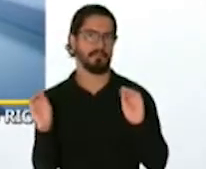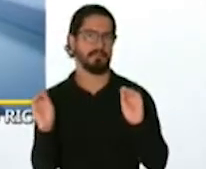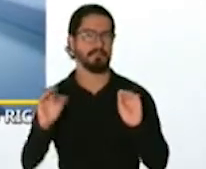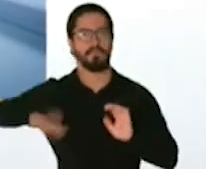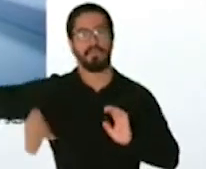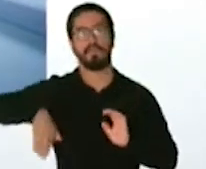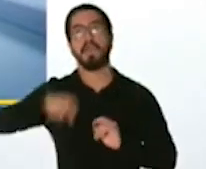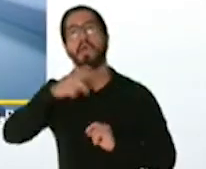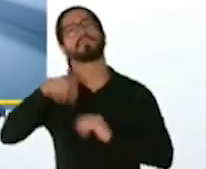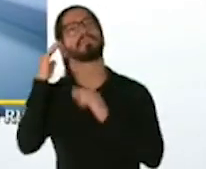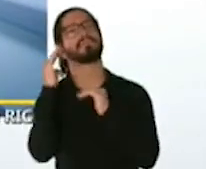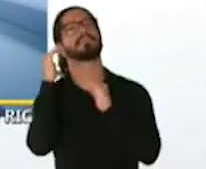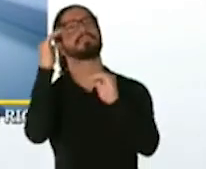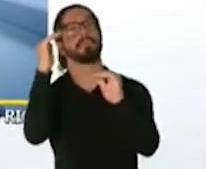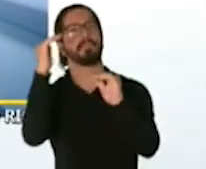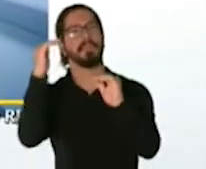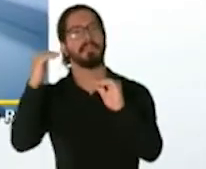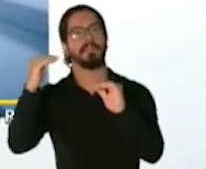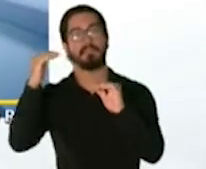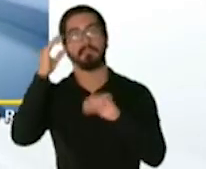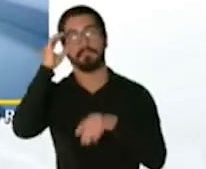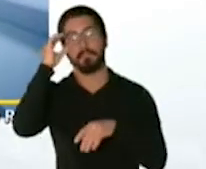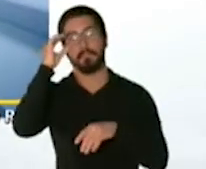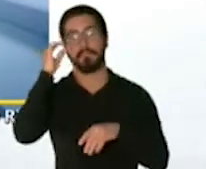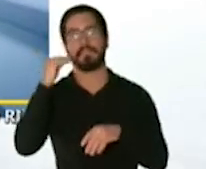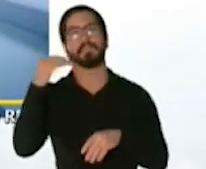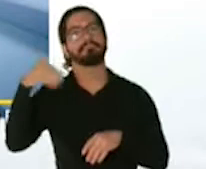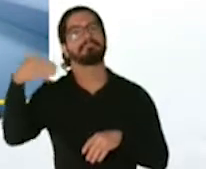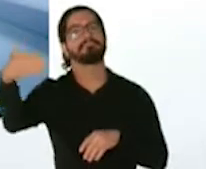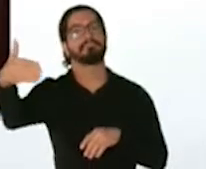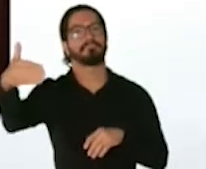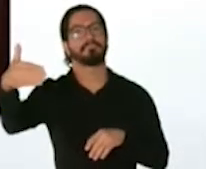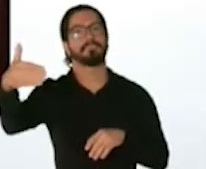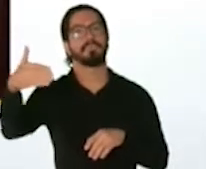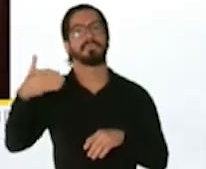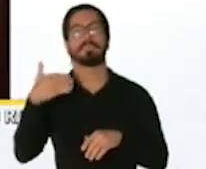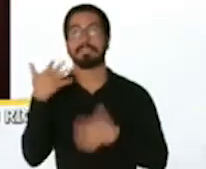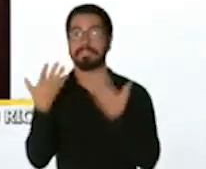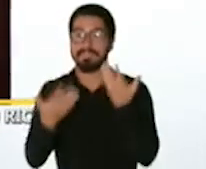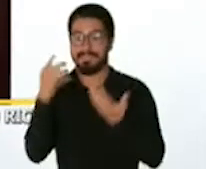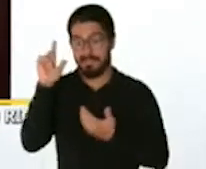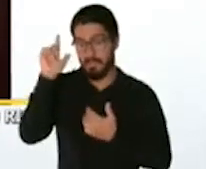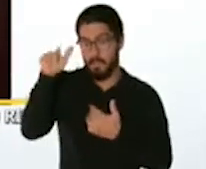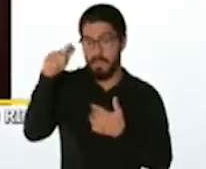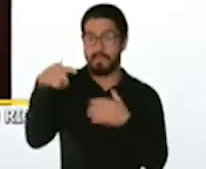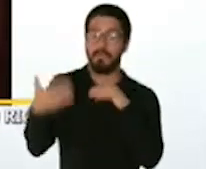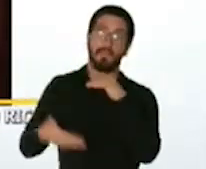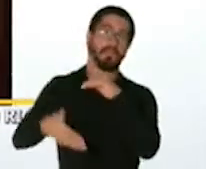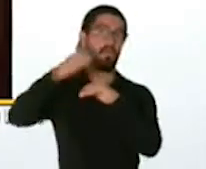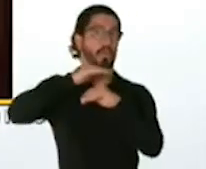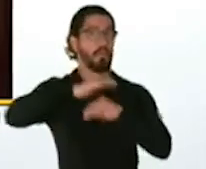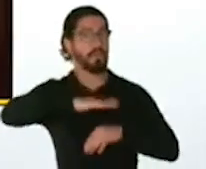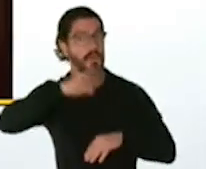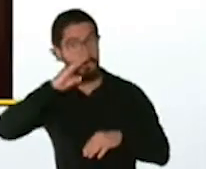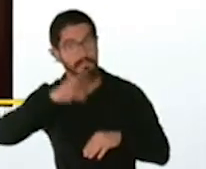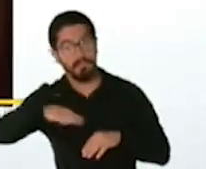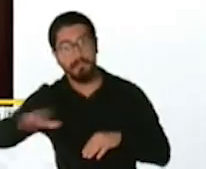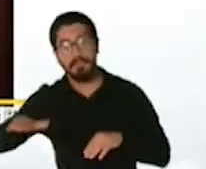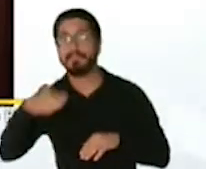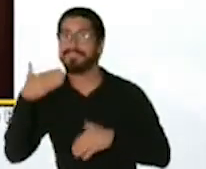sería su expectativa de de que posiblemente también cubra a los menores de edad en algún momento